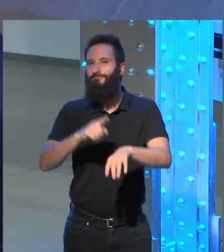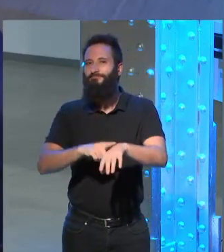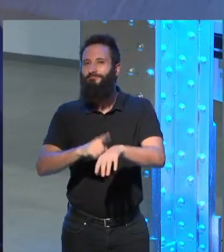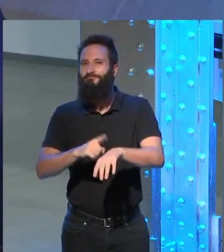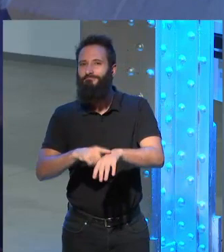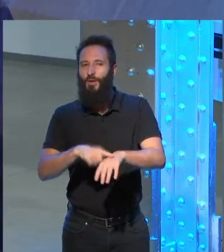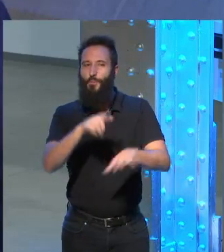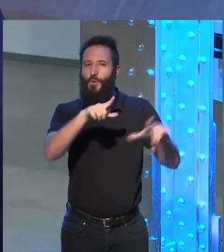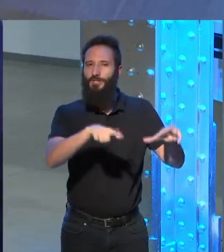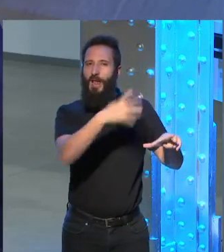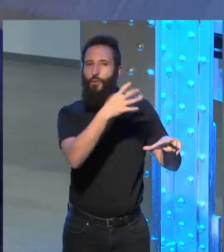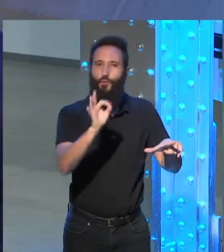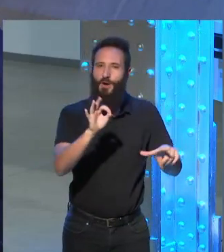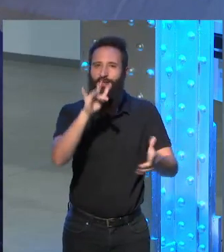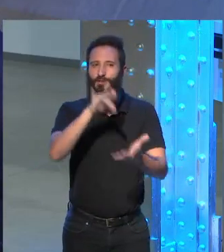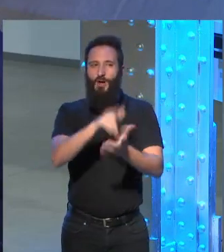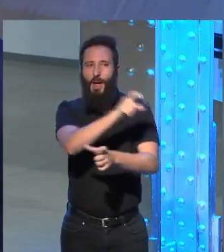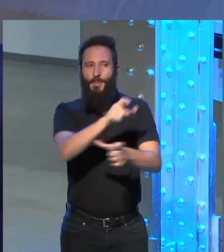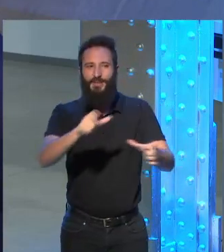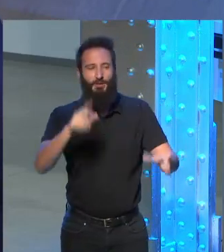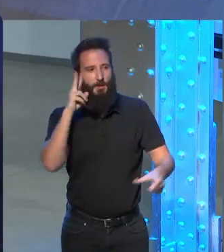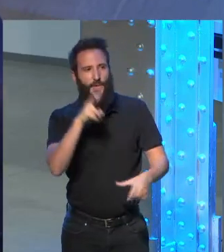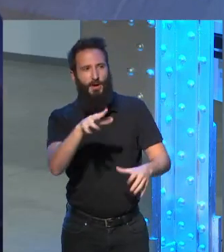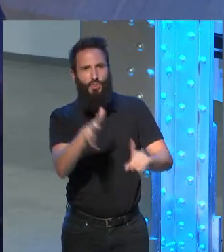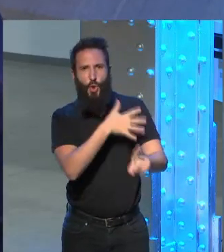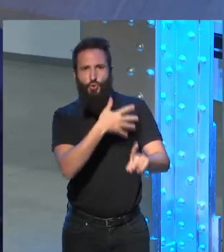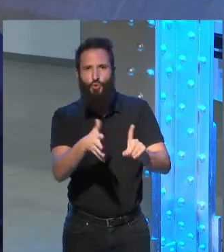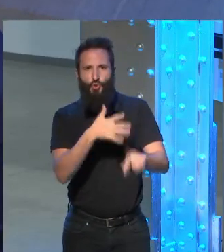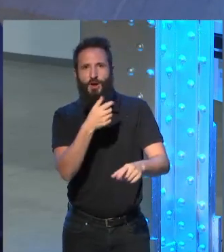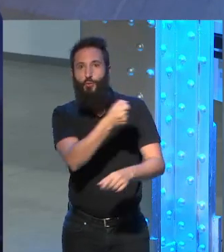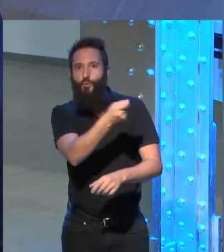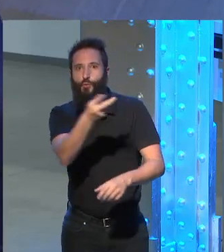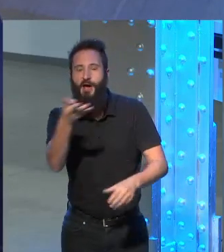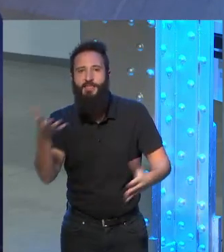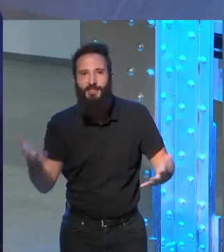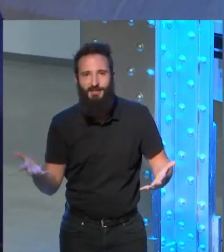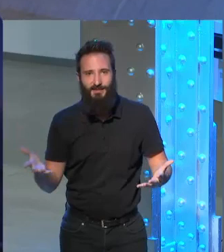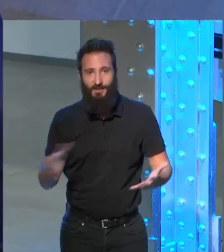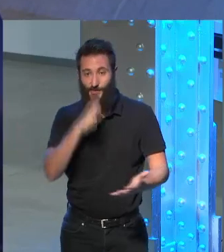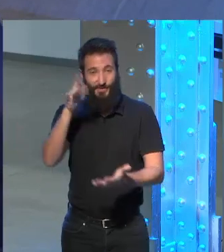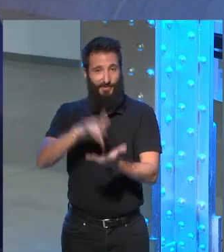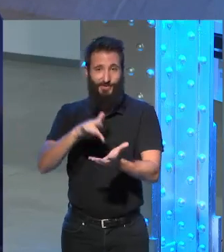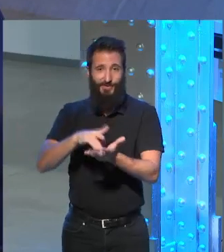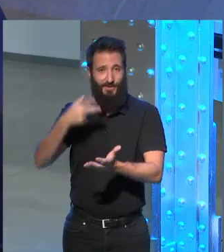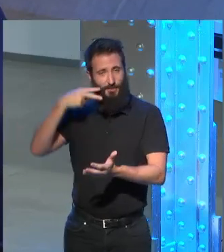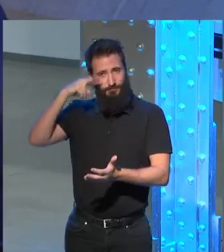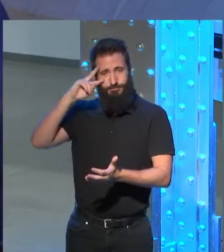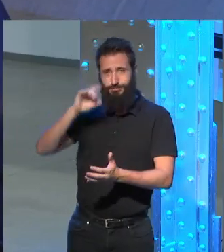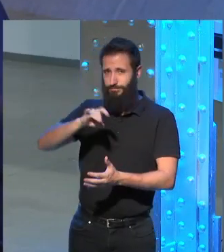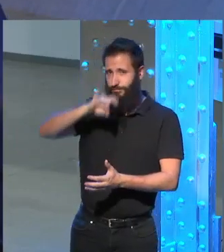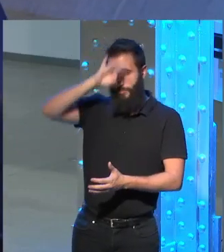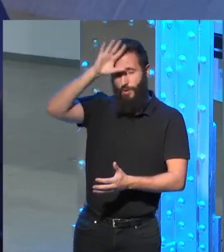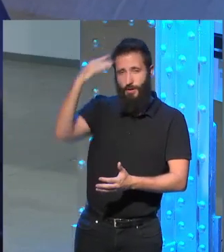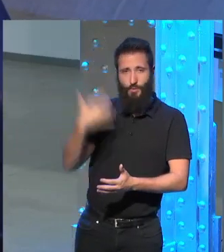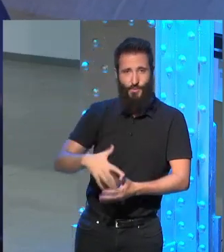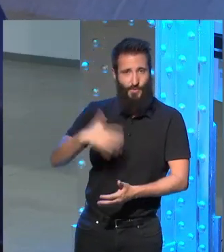a cuántas personas habría visto torturar bueno fue una una de las experiencias más impresionantes